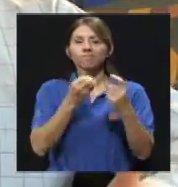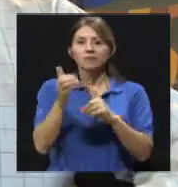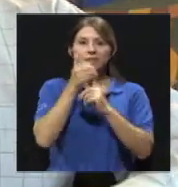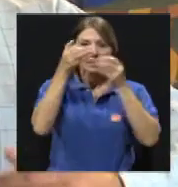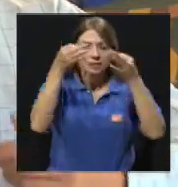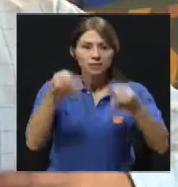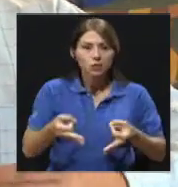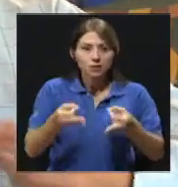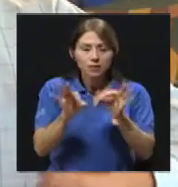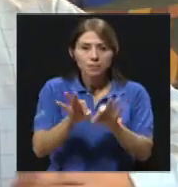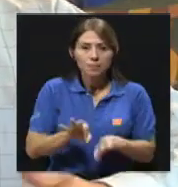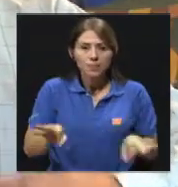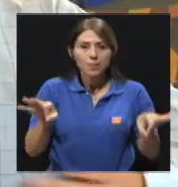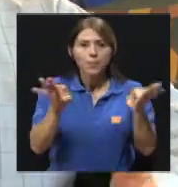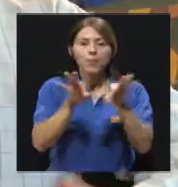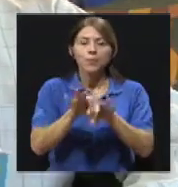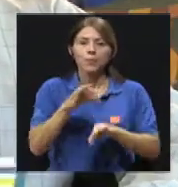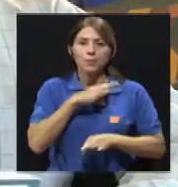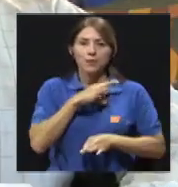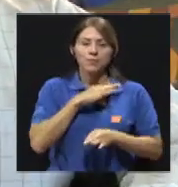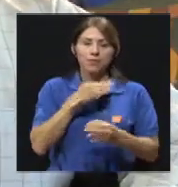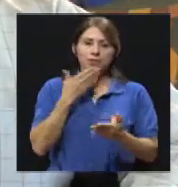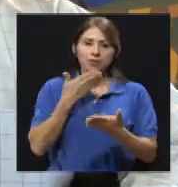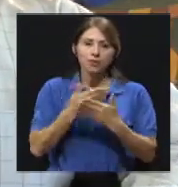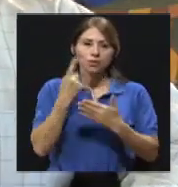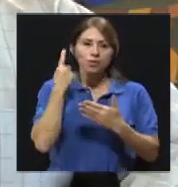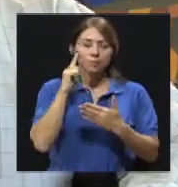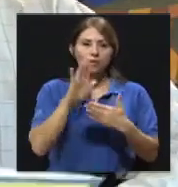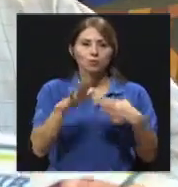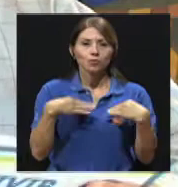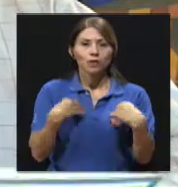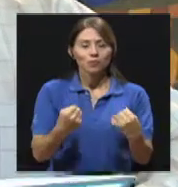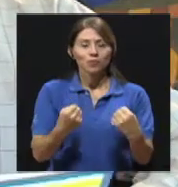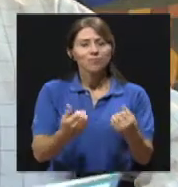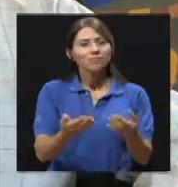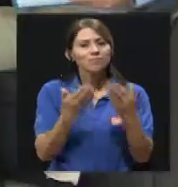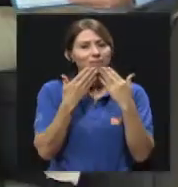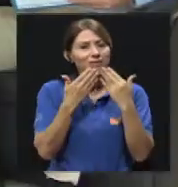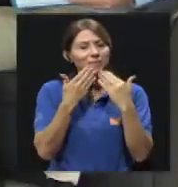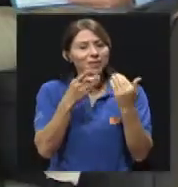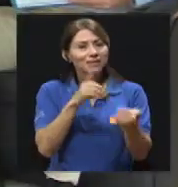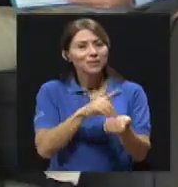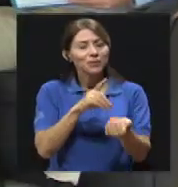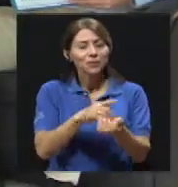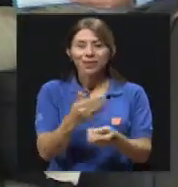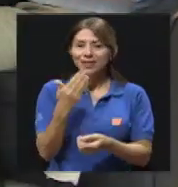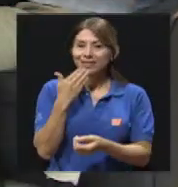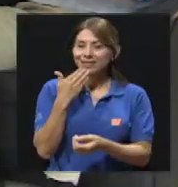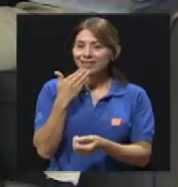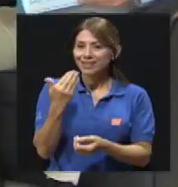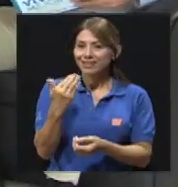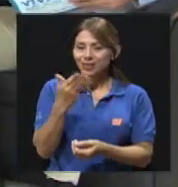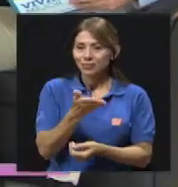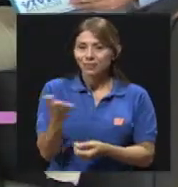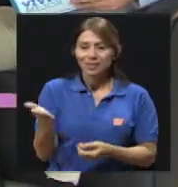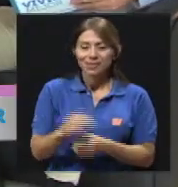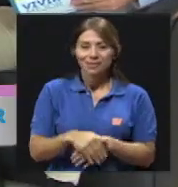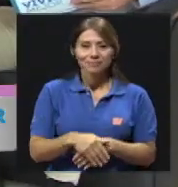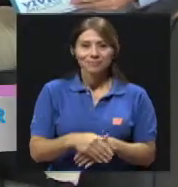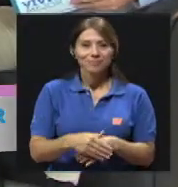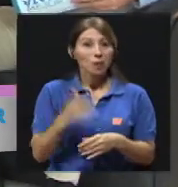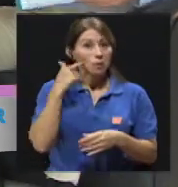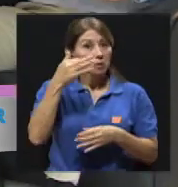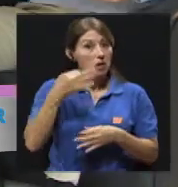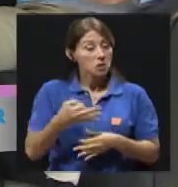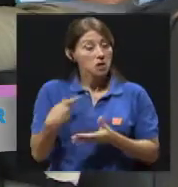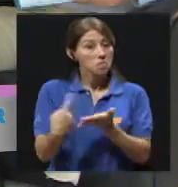resulten importantes y que les resulten beneficiosas para su salud. Doctor, muchísimas gracias por acompañarnos. día de hoy